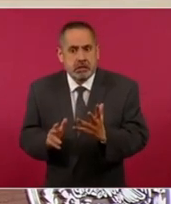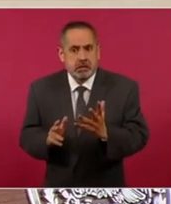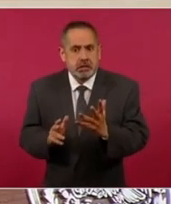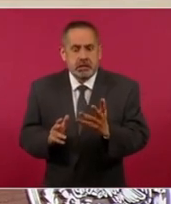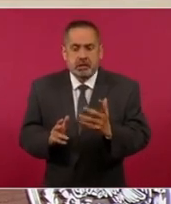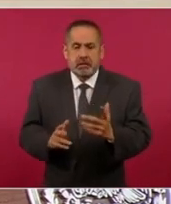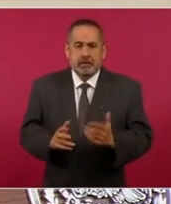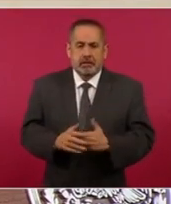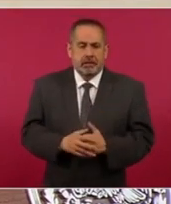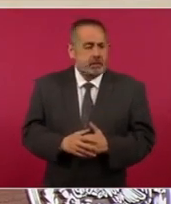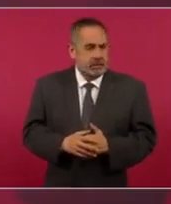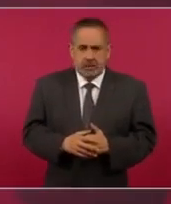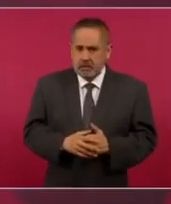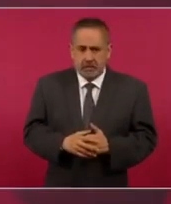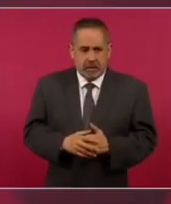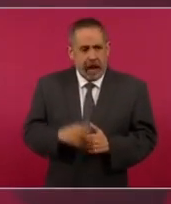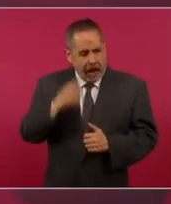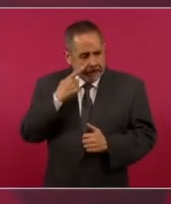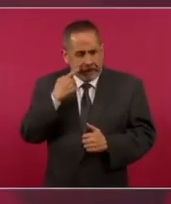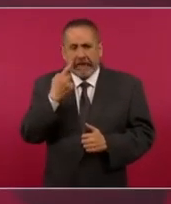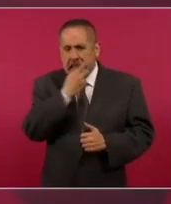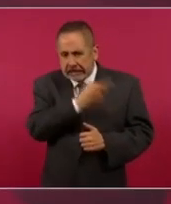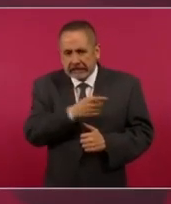se tienen que pronunciar